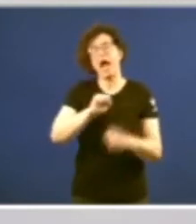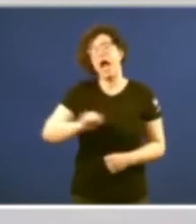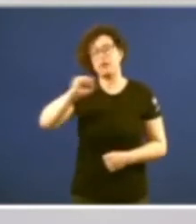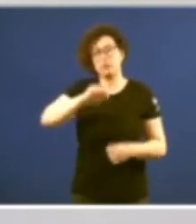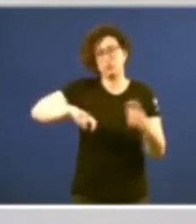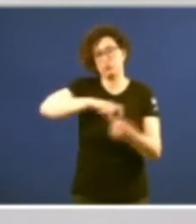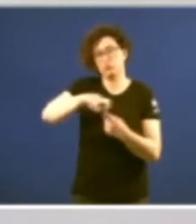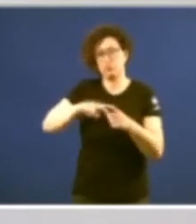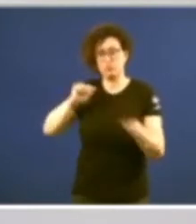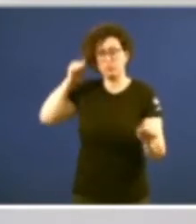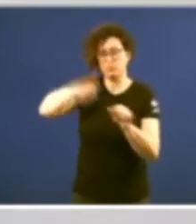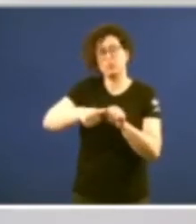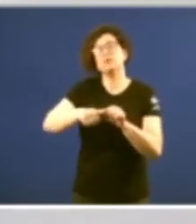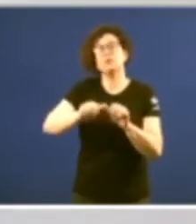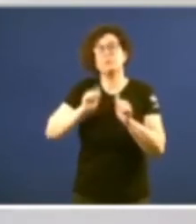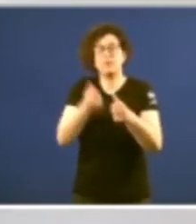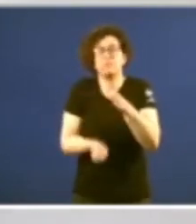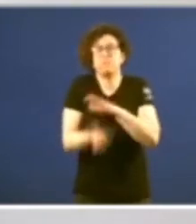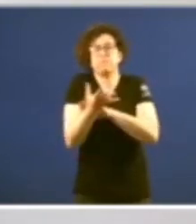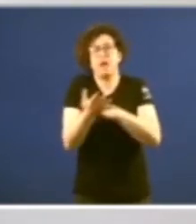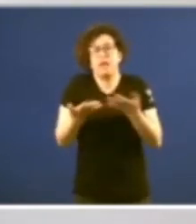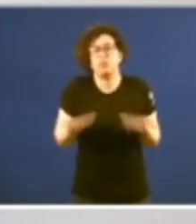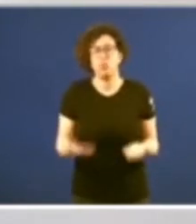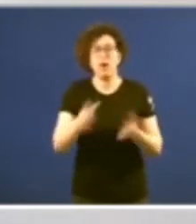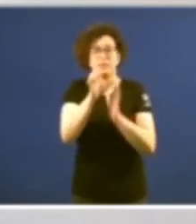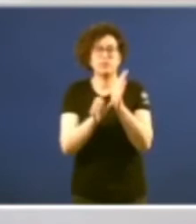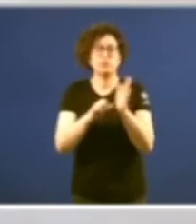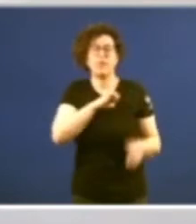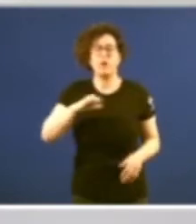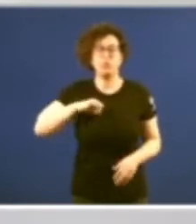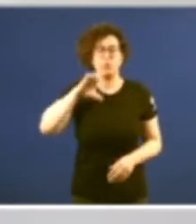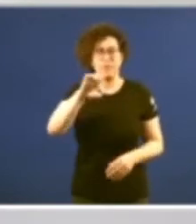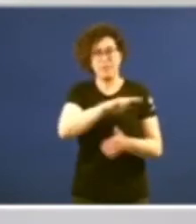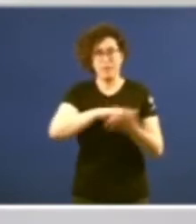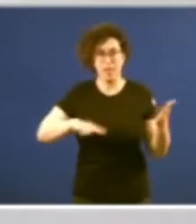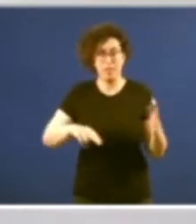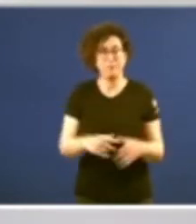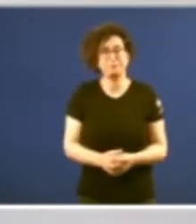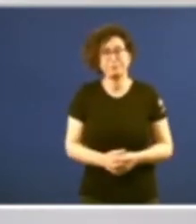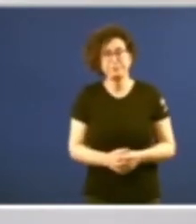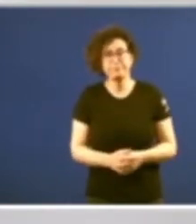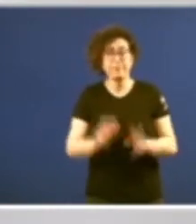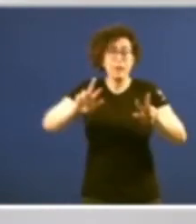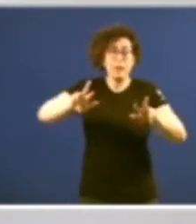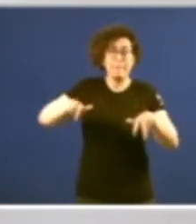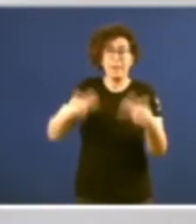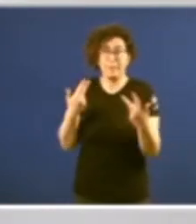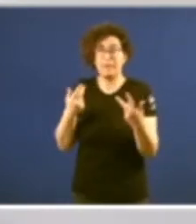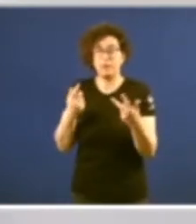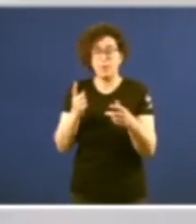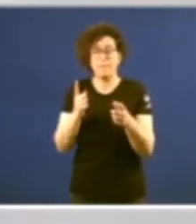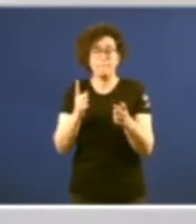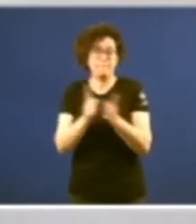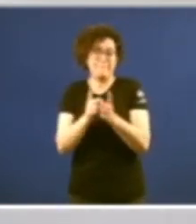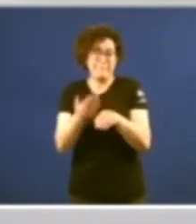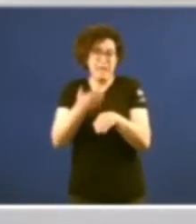desde a promulgación do vixente Estatuto de Autonomía de Galicia. Permítame un breve inciso